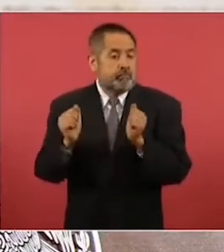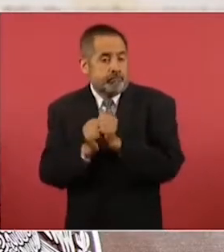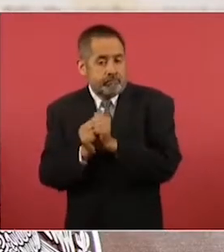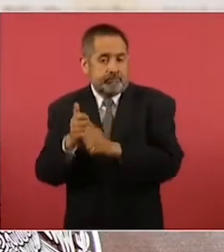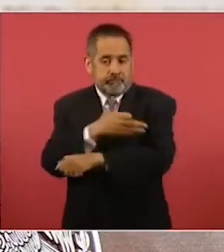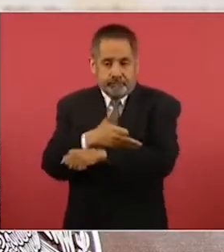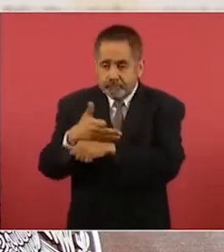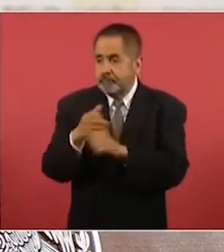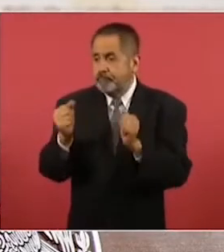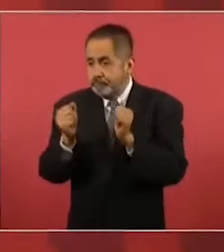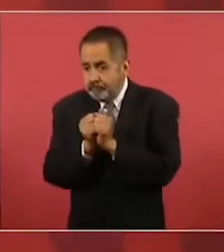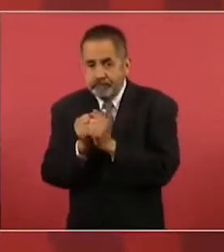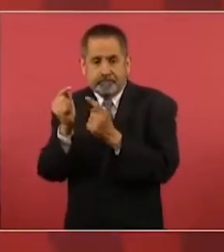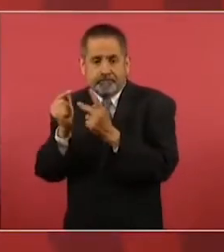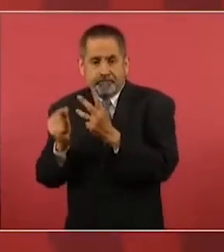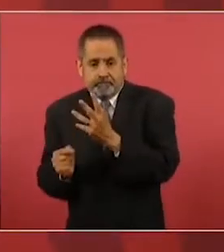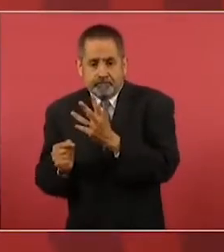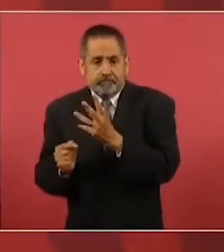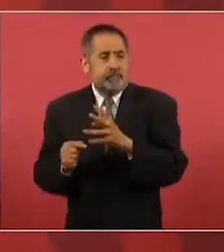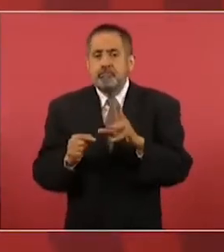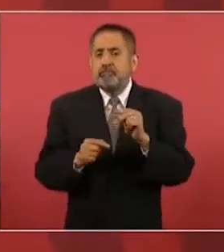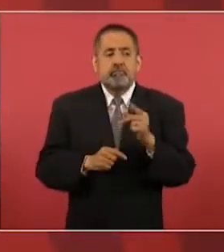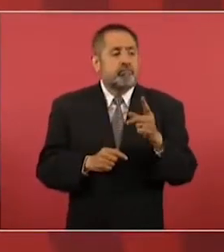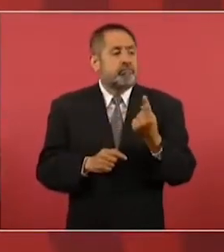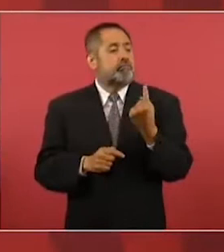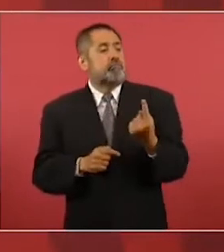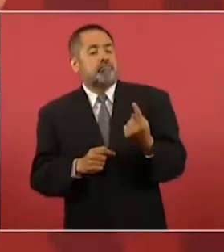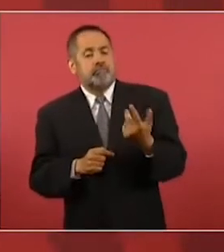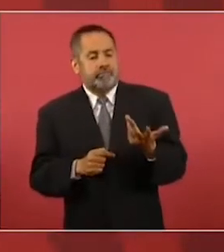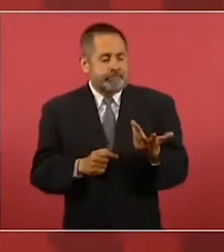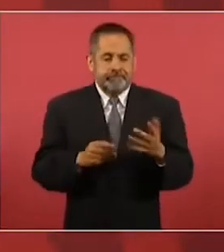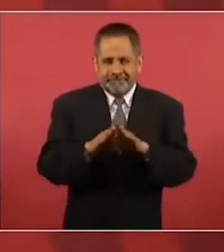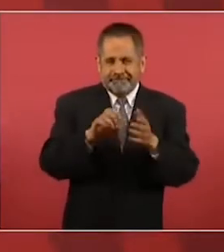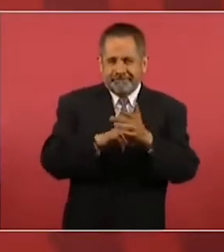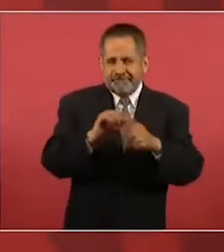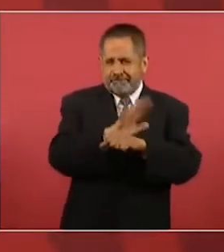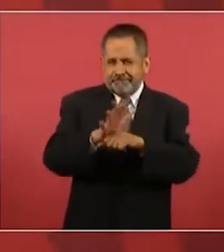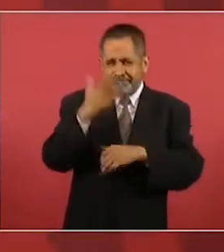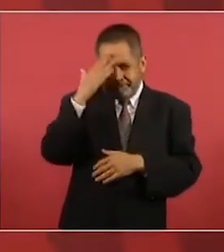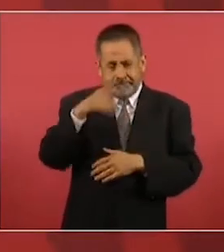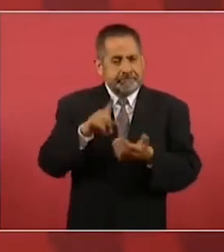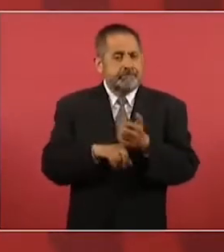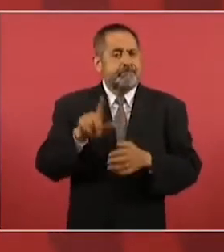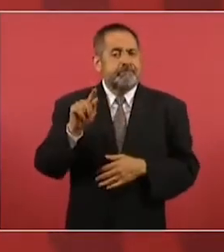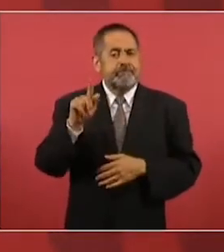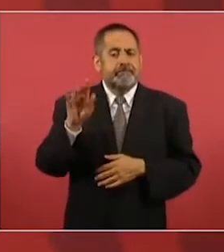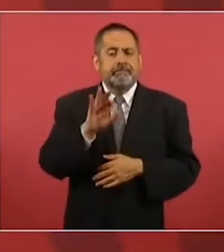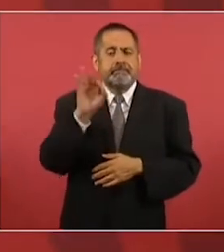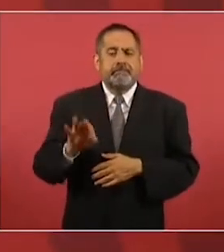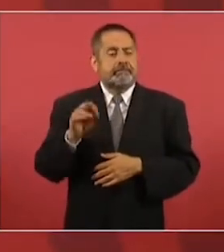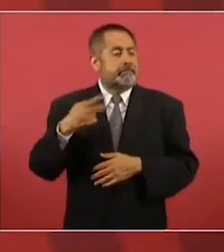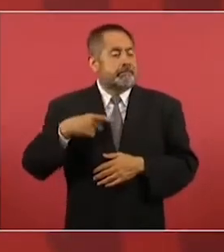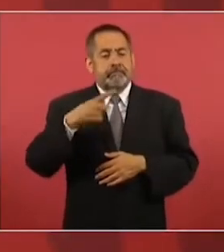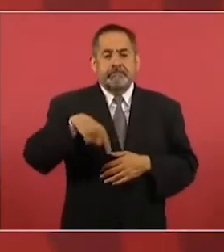y desde luego tomando en cuenta que tienen en nuestro país durante la pandemia, vimos que el 70 por ciento de aquellos que